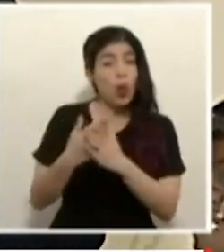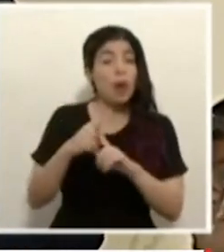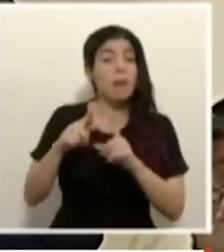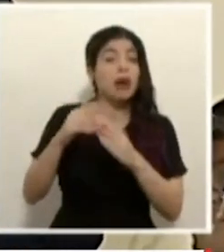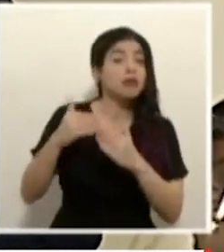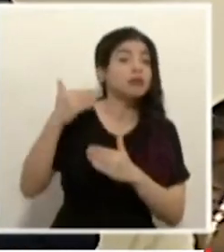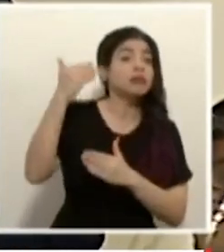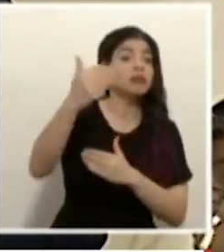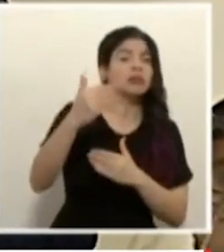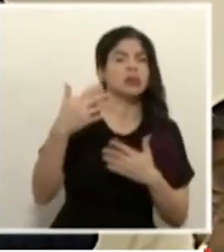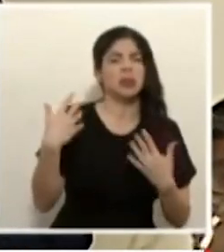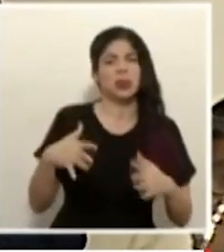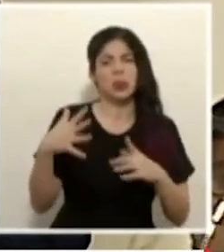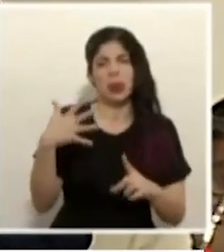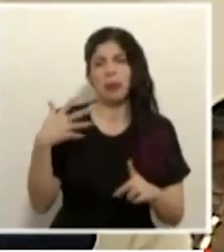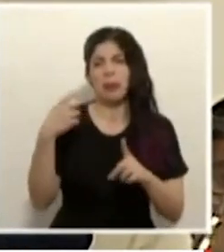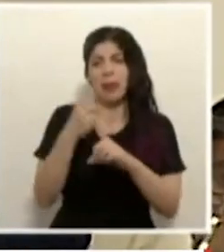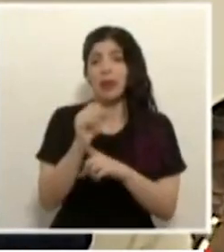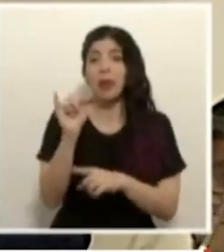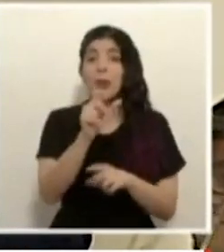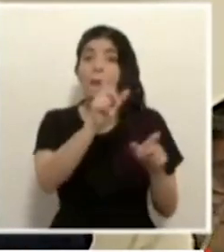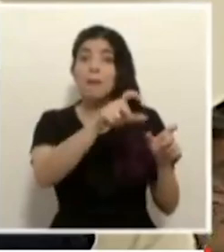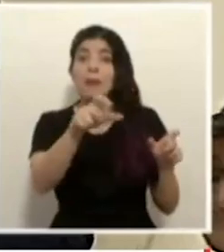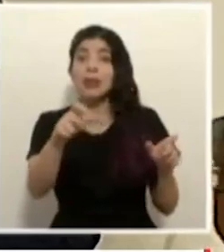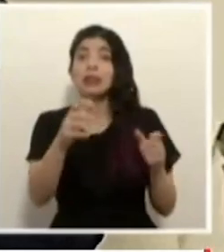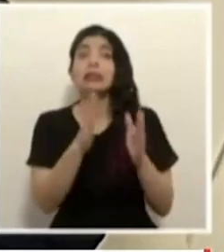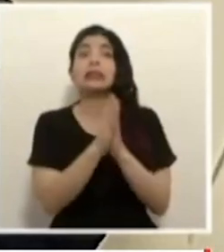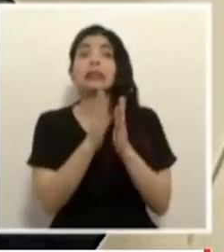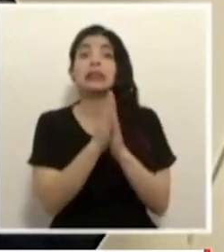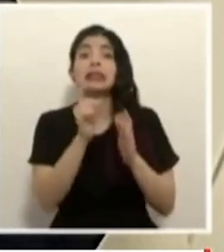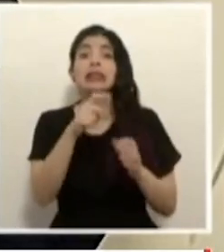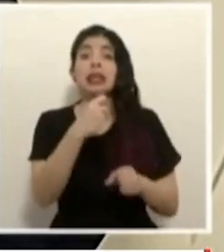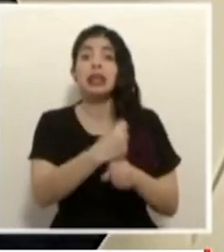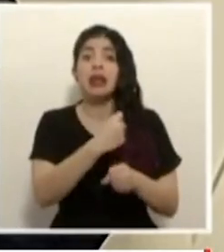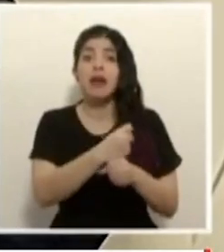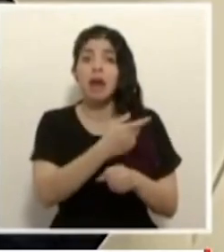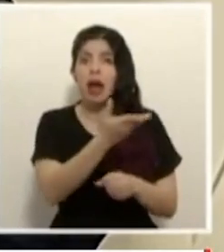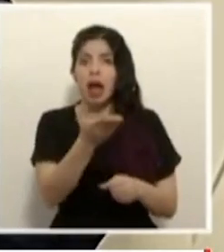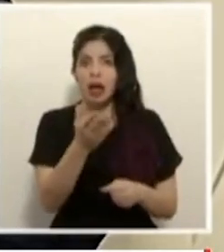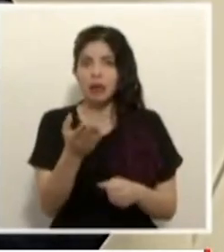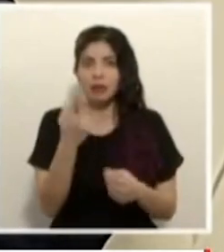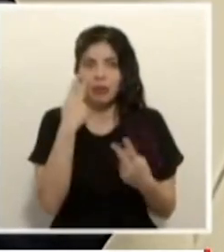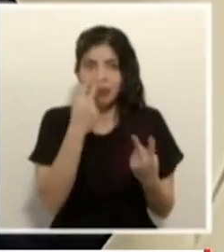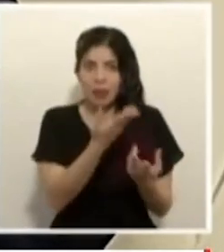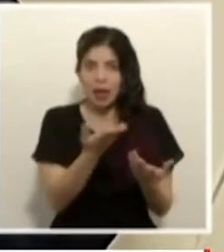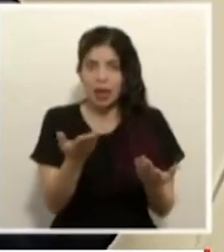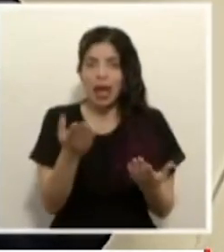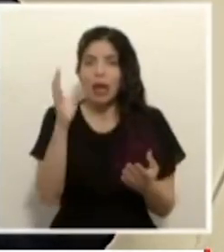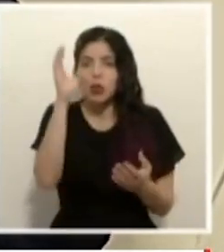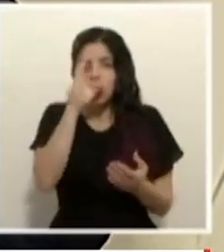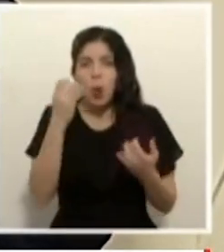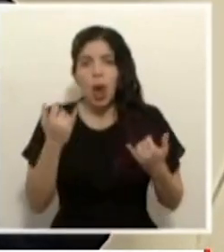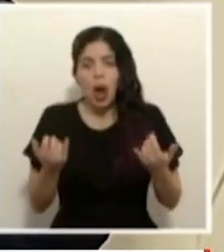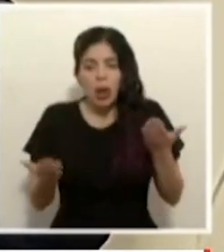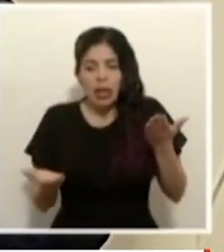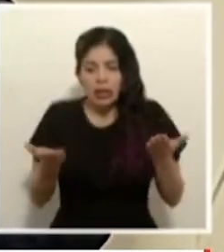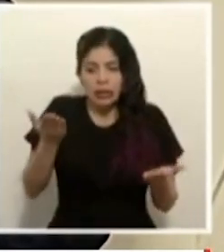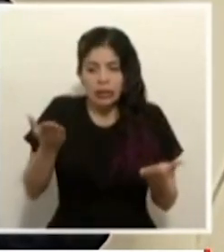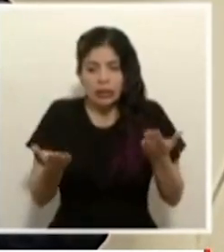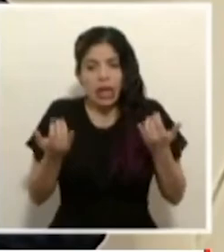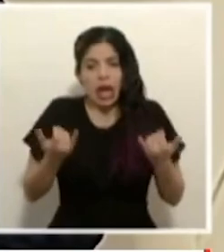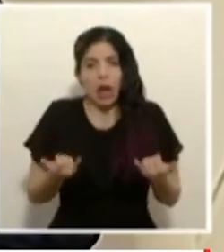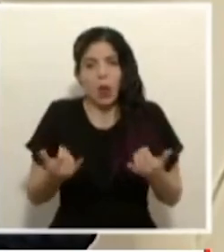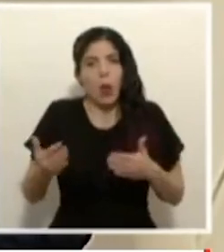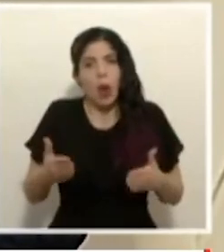afectación como lo hemos visto de las personas que están pidiendo trabajo entonces es una búsqueda en ese balance y esa es la dirección que estamos